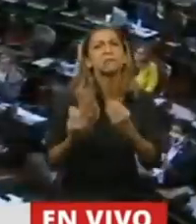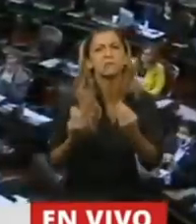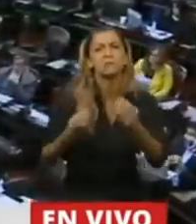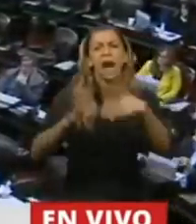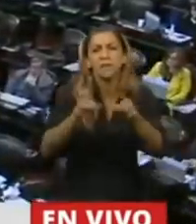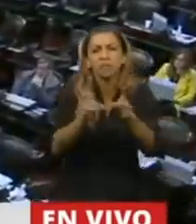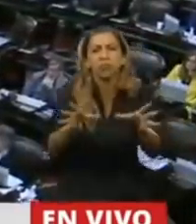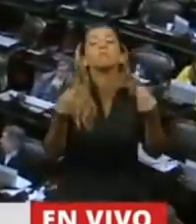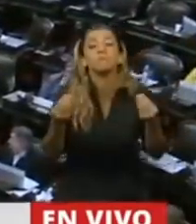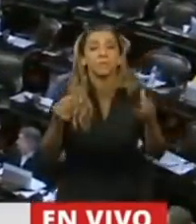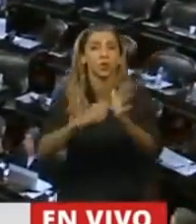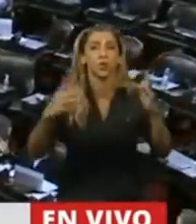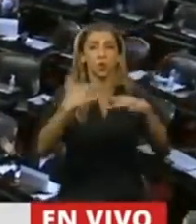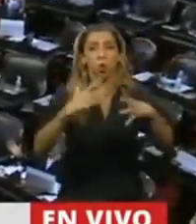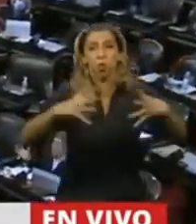megápolis.